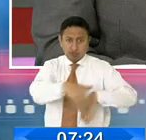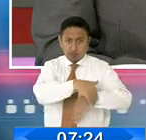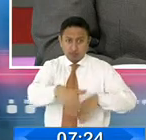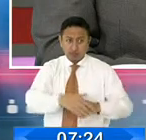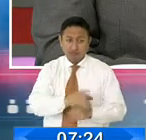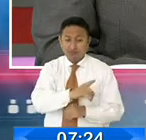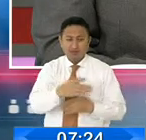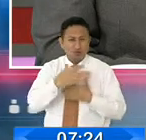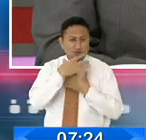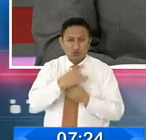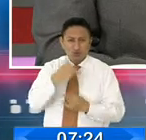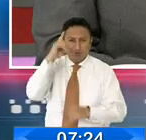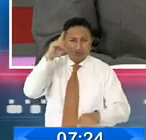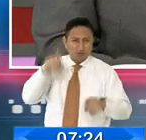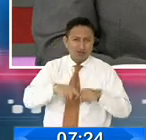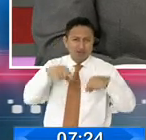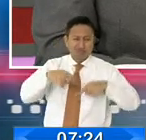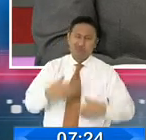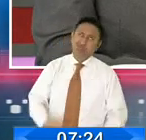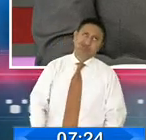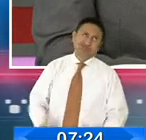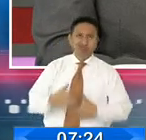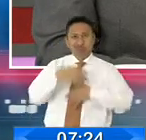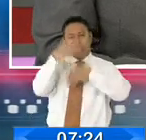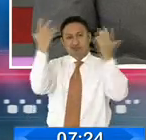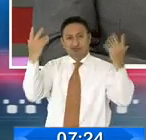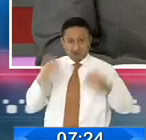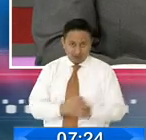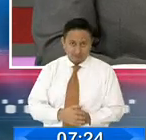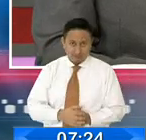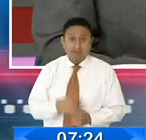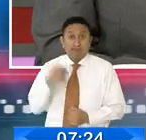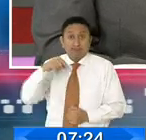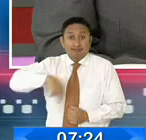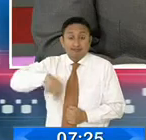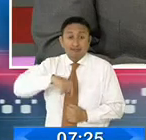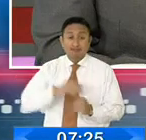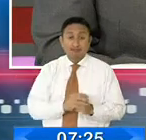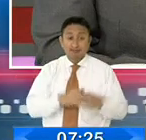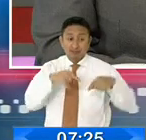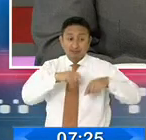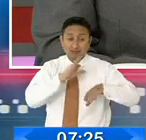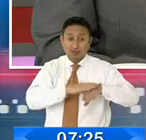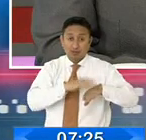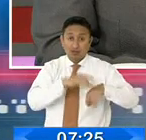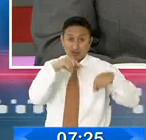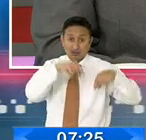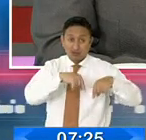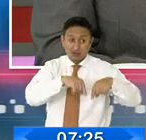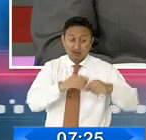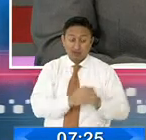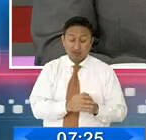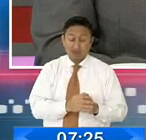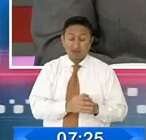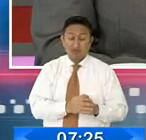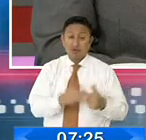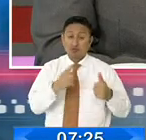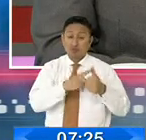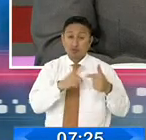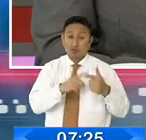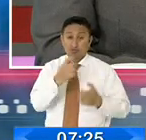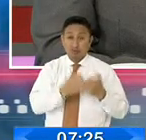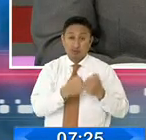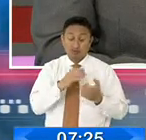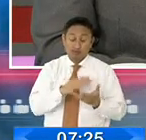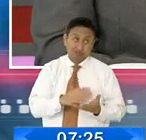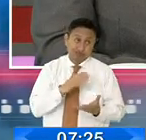descontento popular que se manifiesta, por favor, y el detonante, detonante, frente a un cúmulo de insatisfacciones